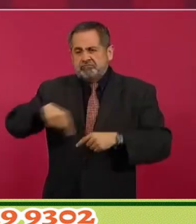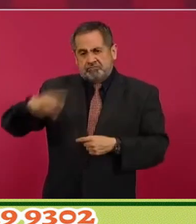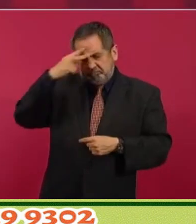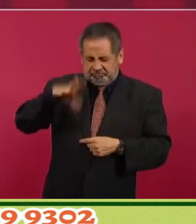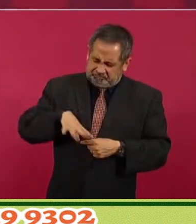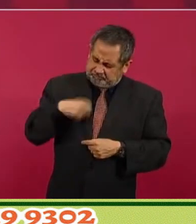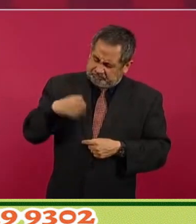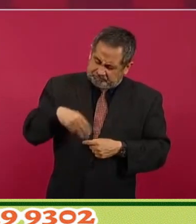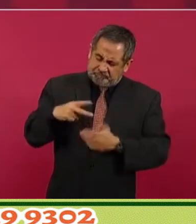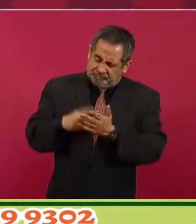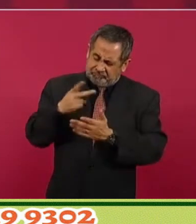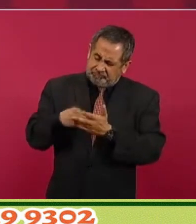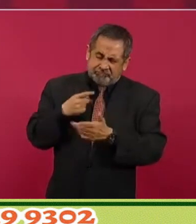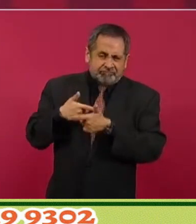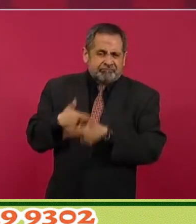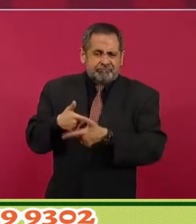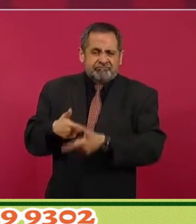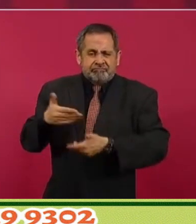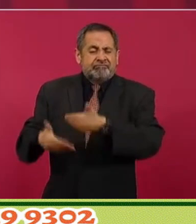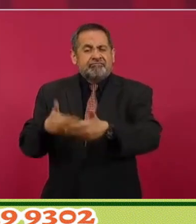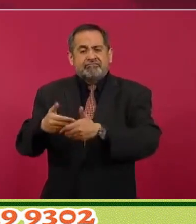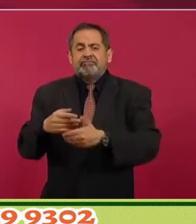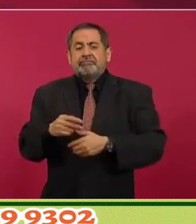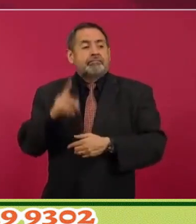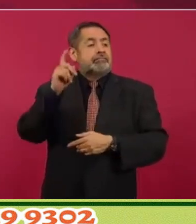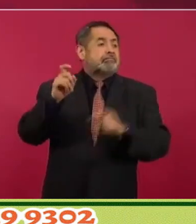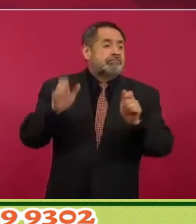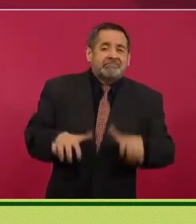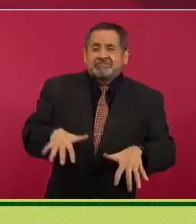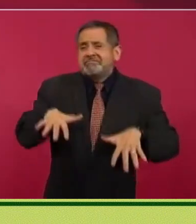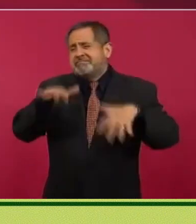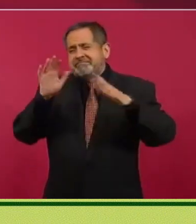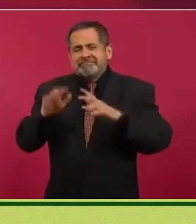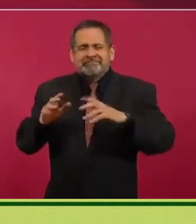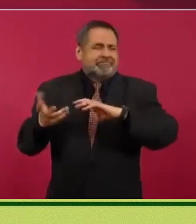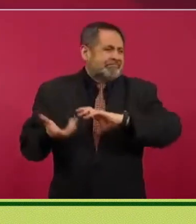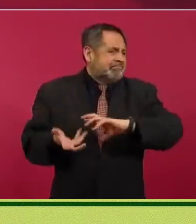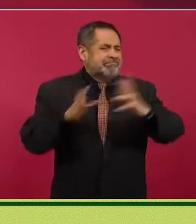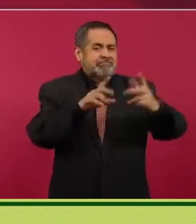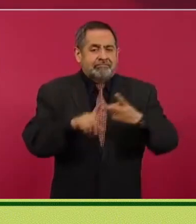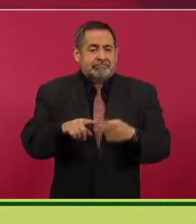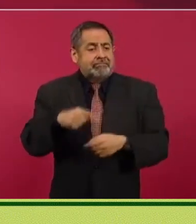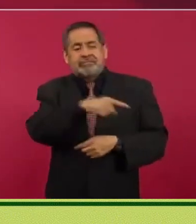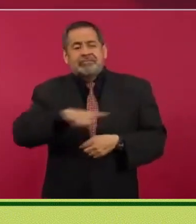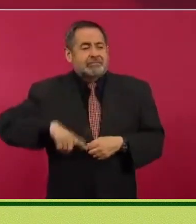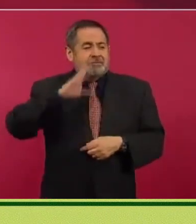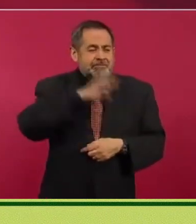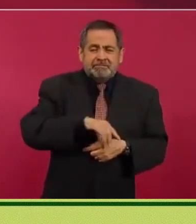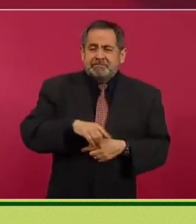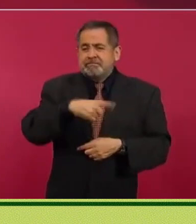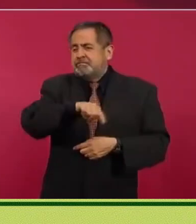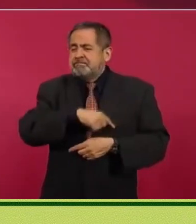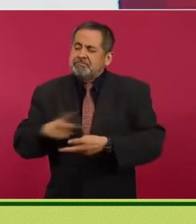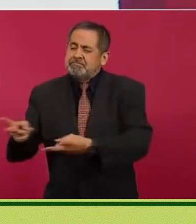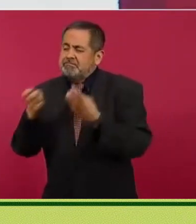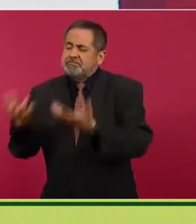inundaciones, malos gobiernos, saqueos